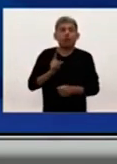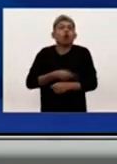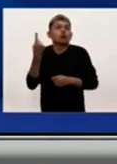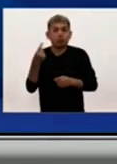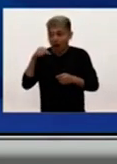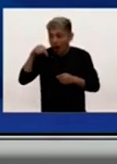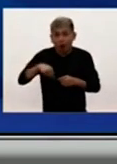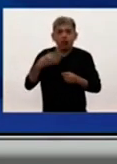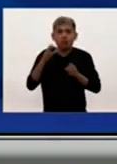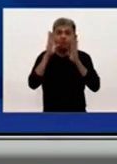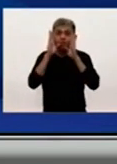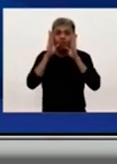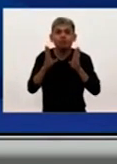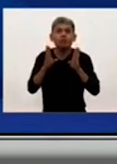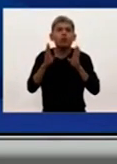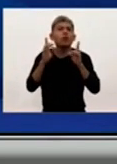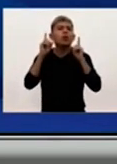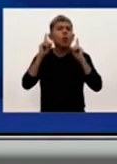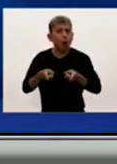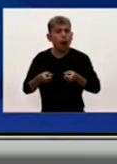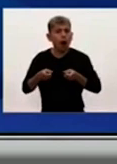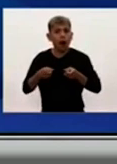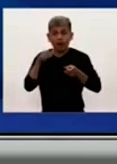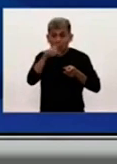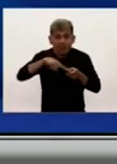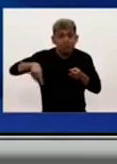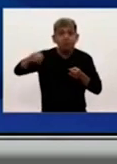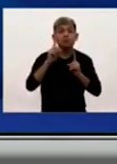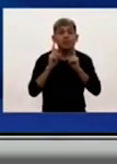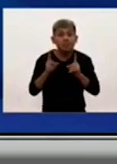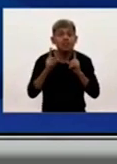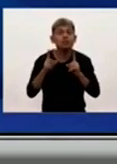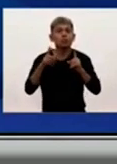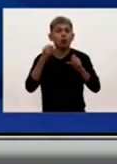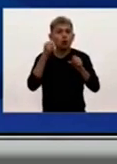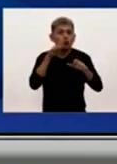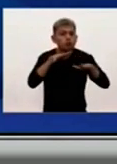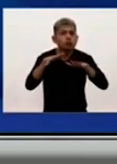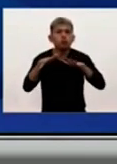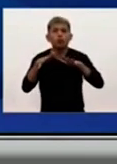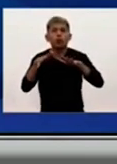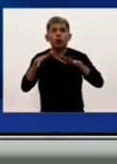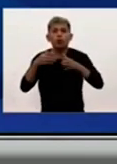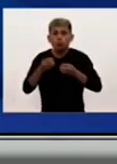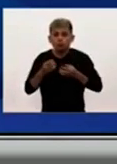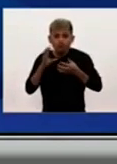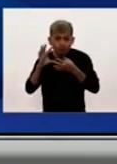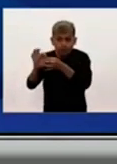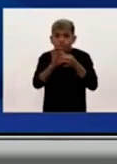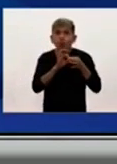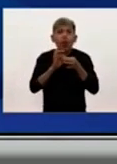tomarlas y hacer de esos espacios, de esas actividades, cumplirlas con